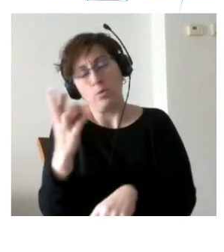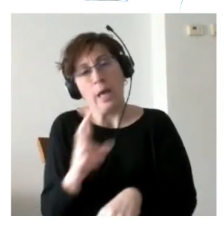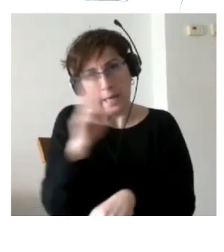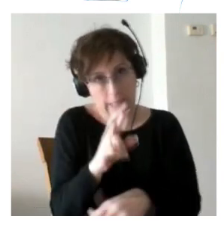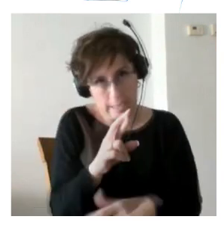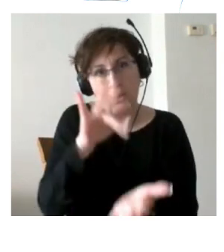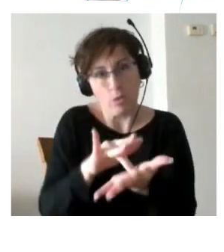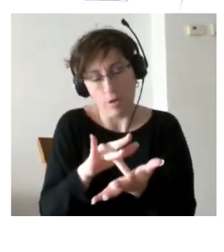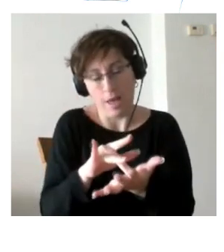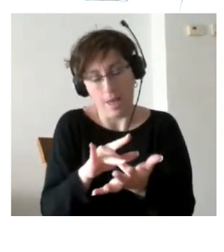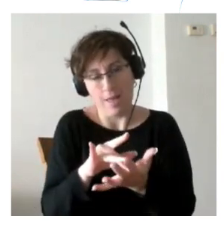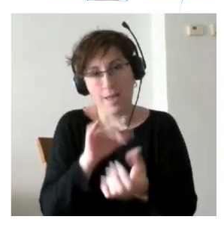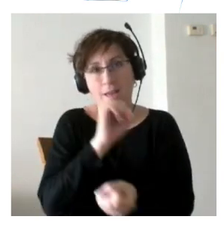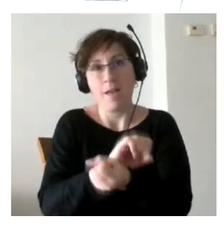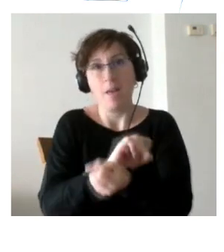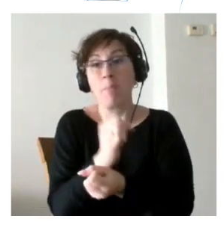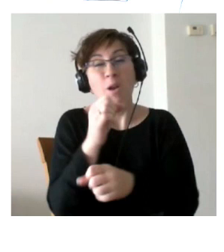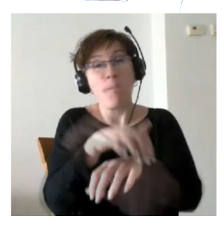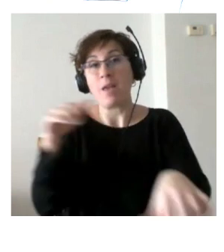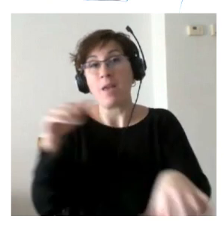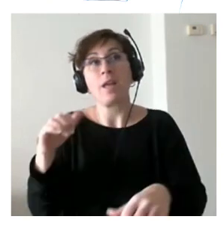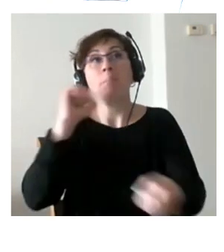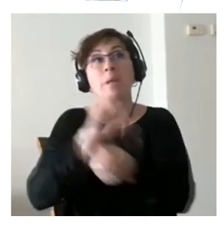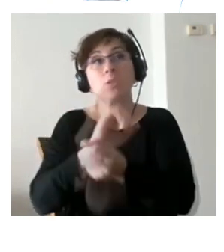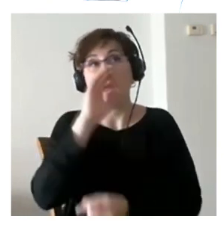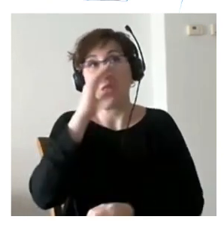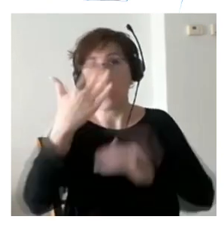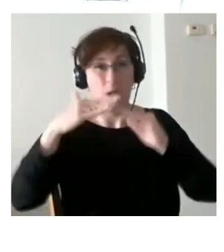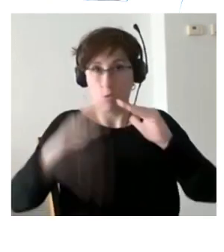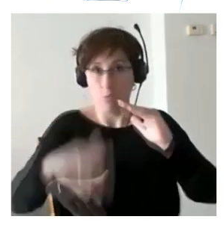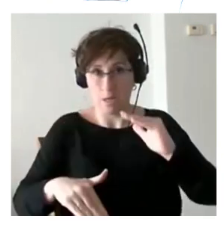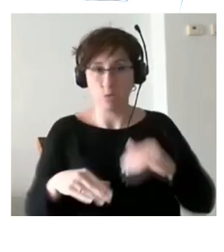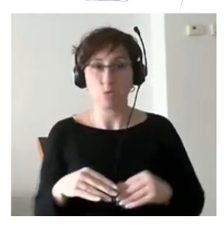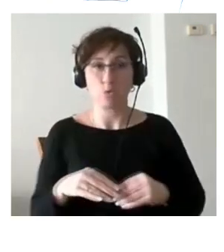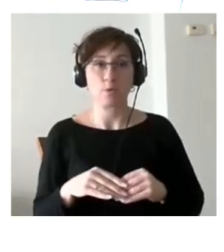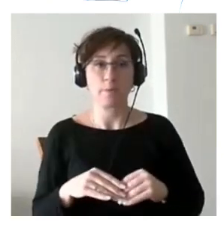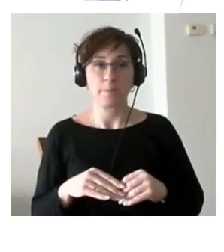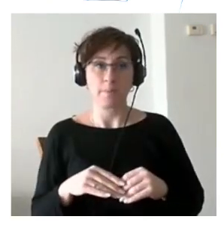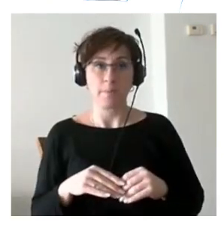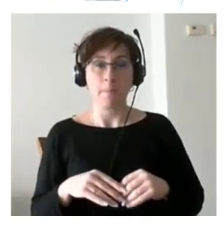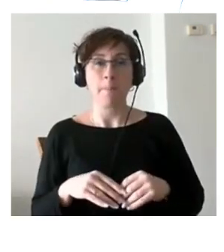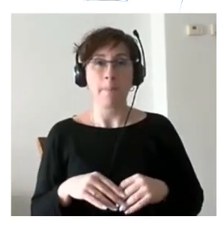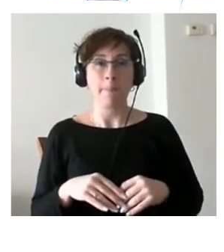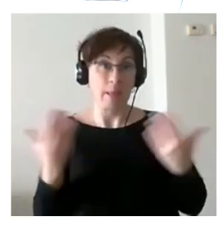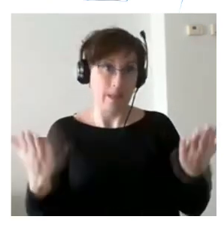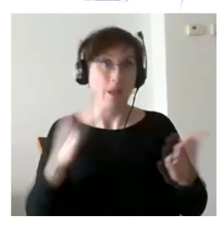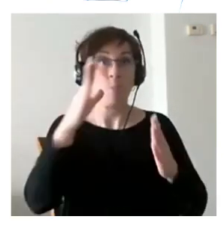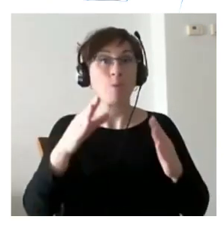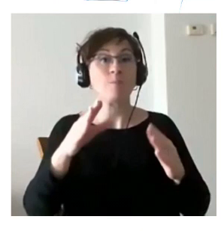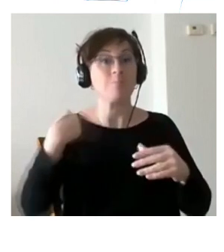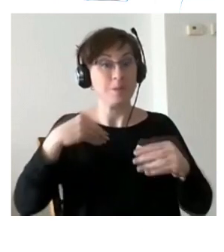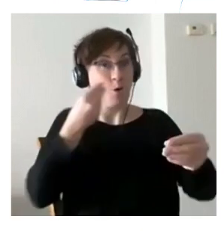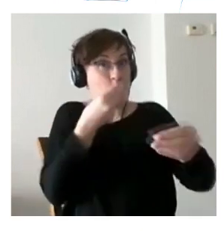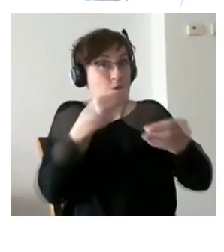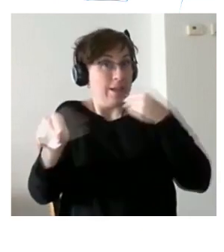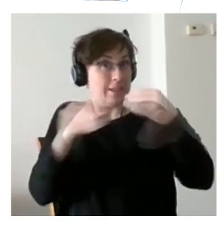llevaba menos de 5 años en prisión también porque para acceder a esas medidas de mayor flexibilidad o de